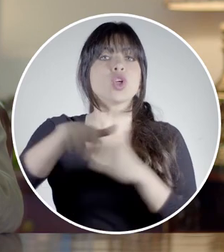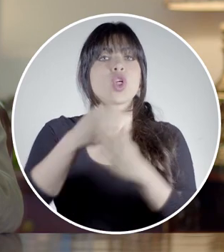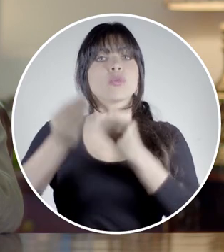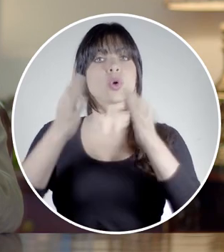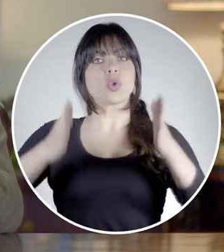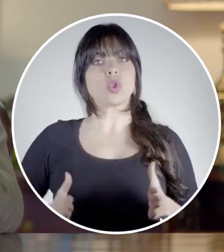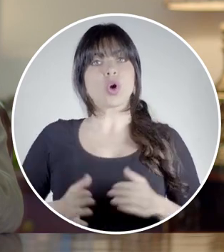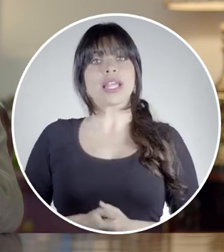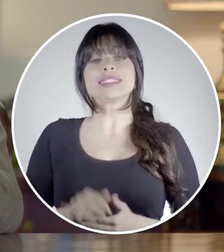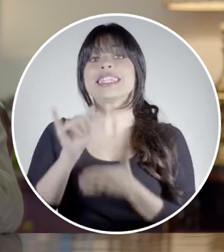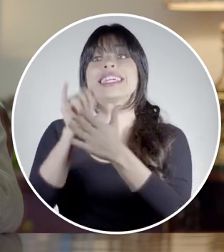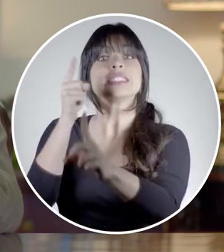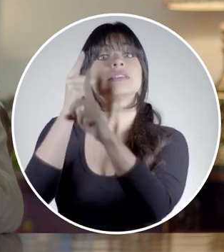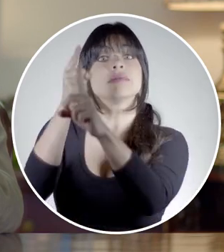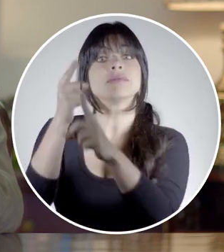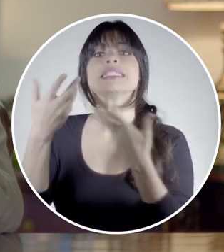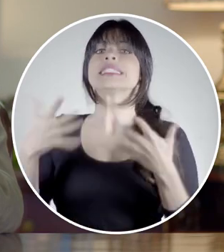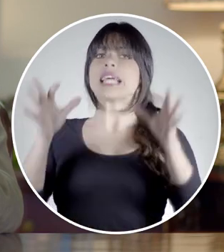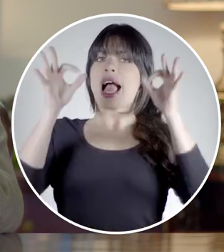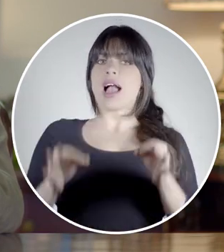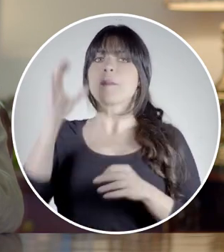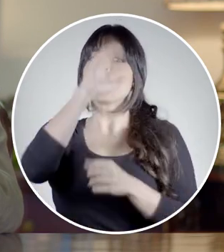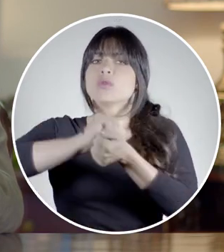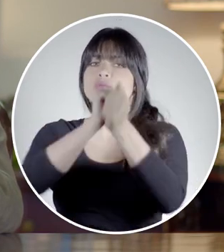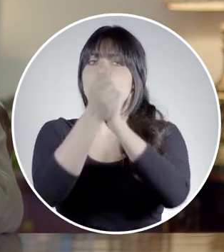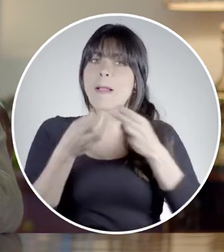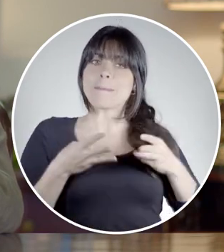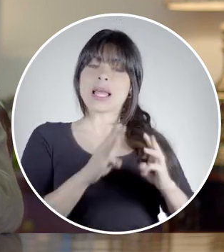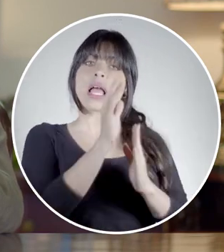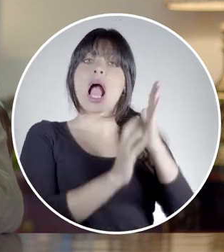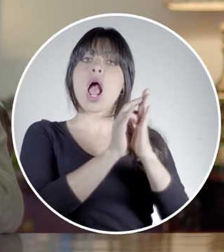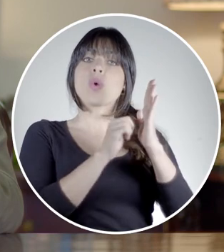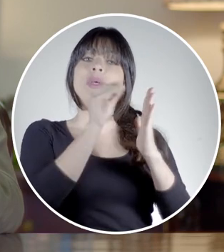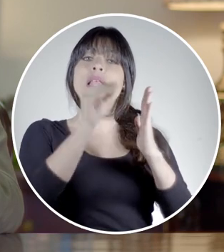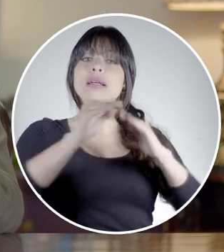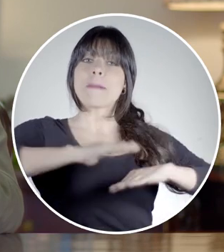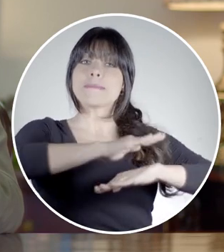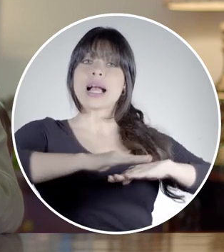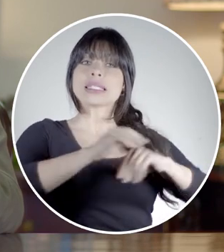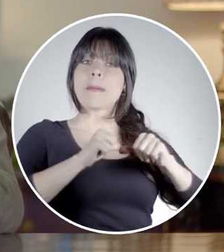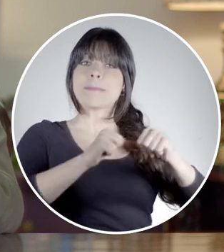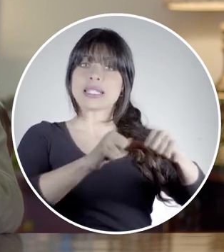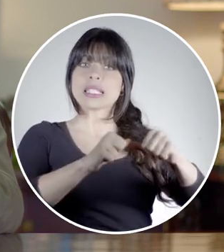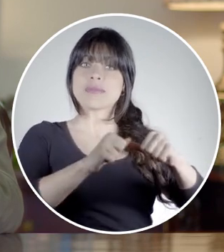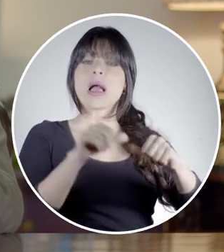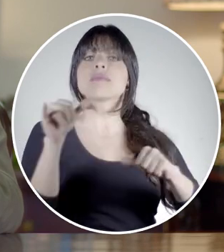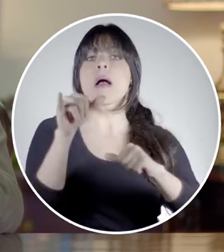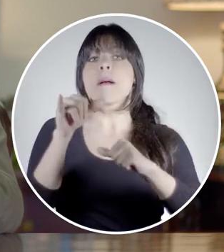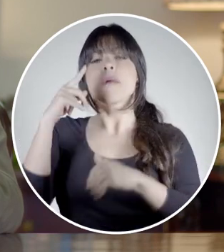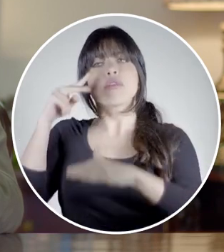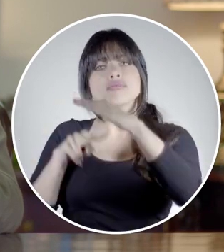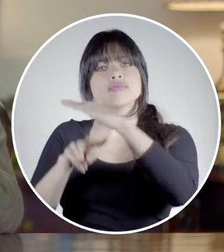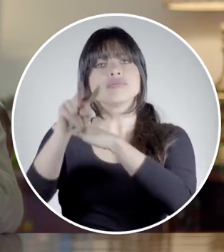de interés en beneficio de nuestros productores. Con ese fin, ha decidido modificar el método de cálculo de la